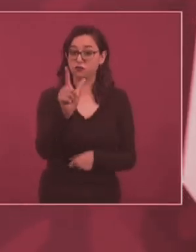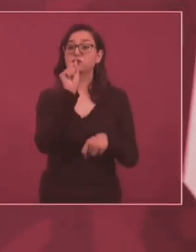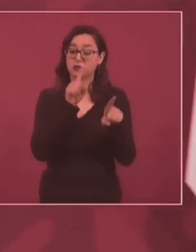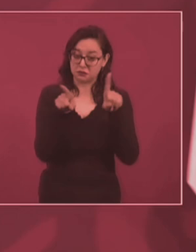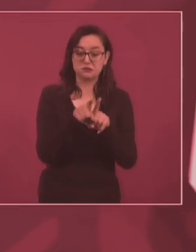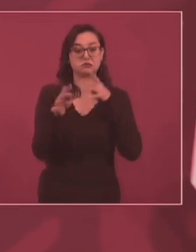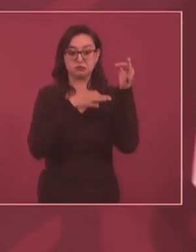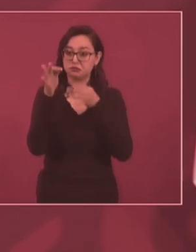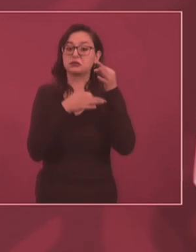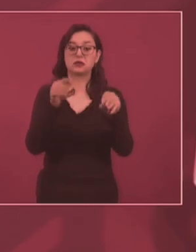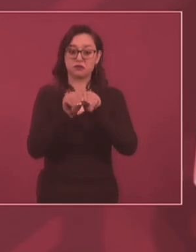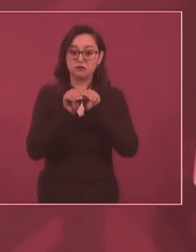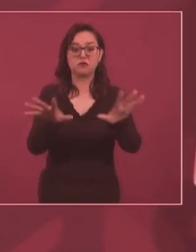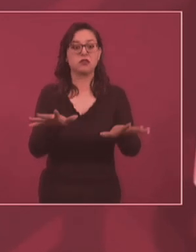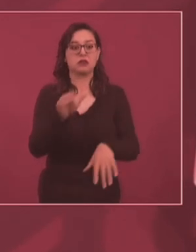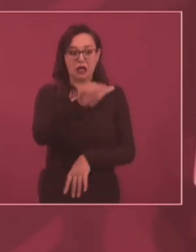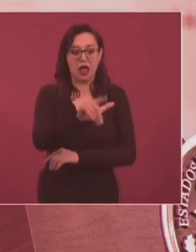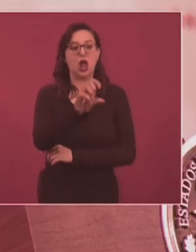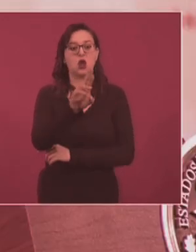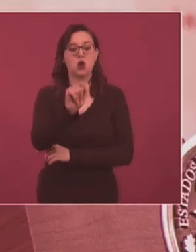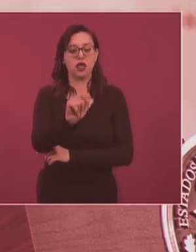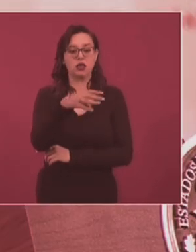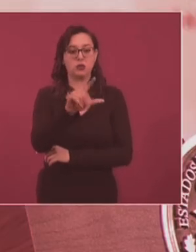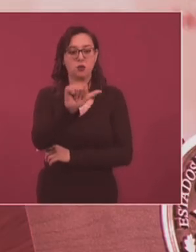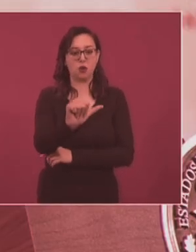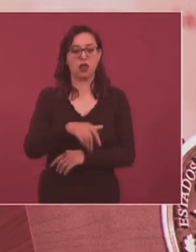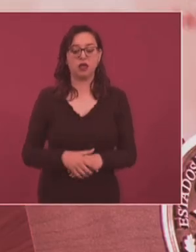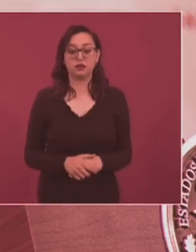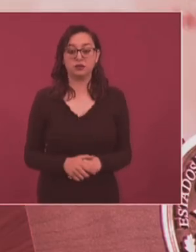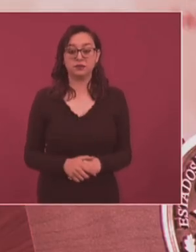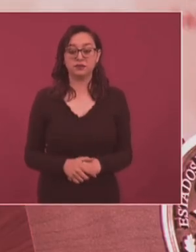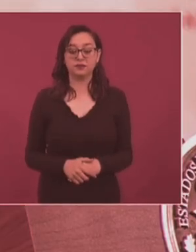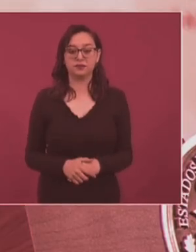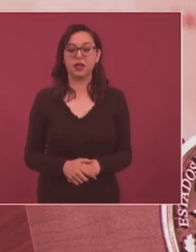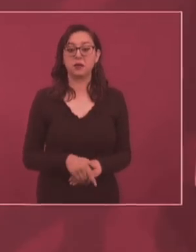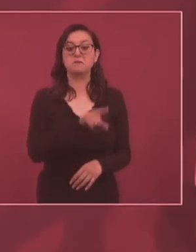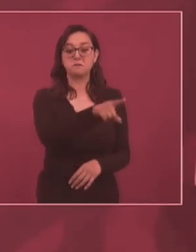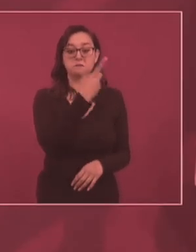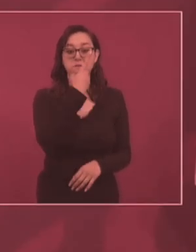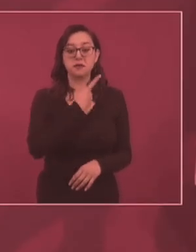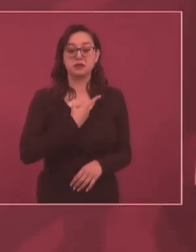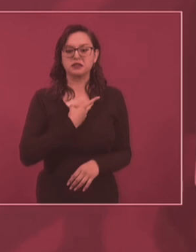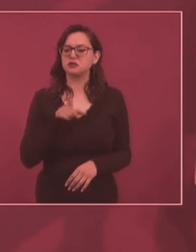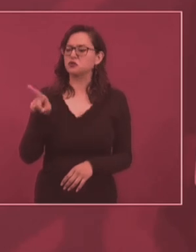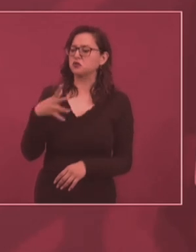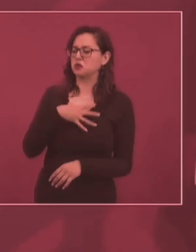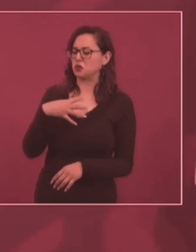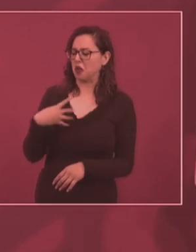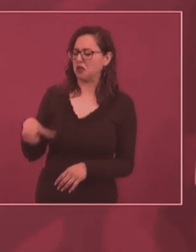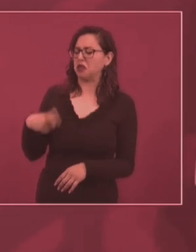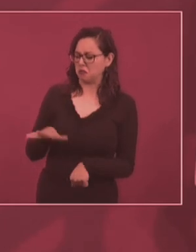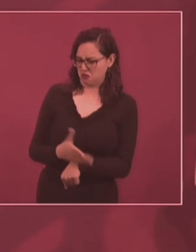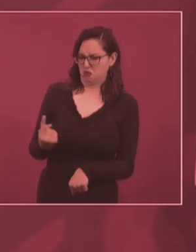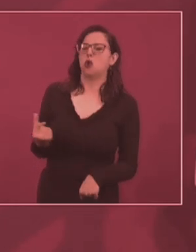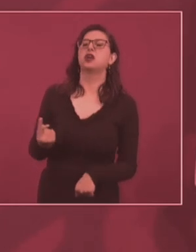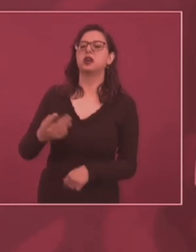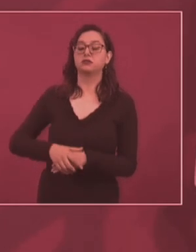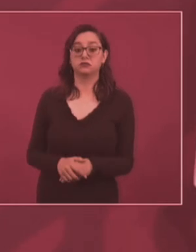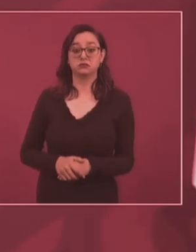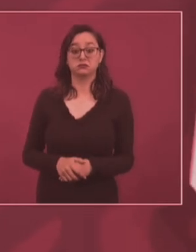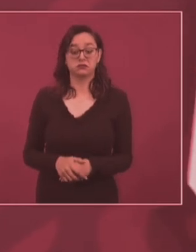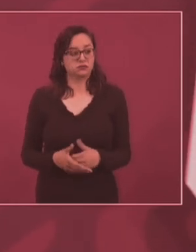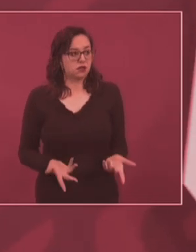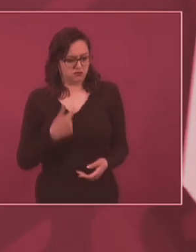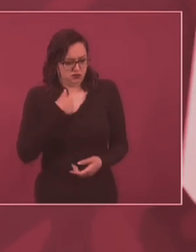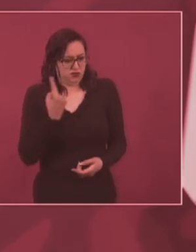como Loret de Mola. Estoy ya me está pidiendo explicación que por qué mi hijo se enriqueció. Debería